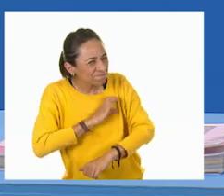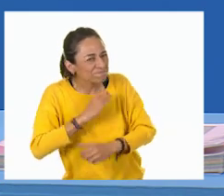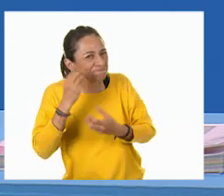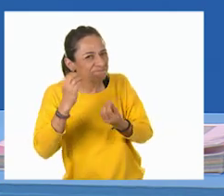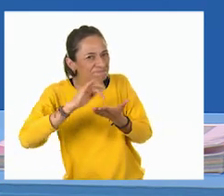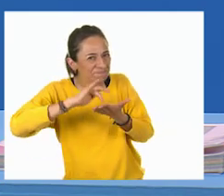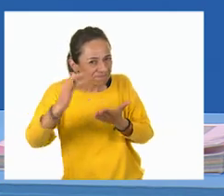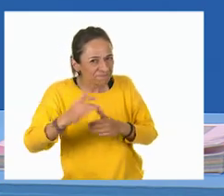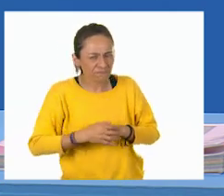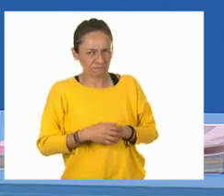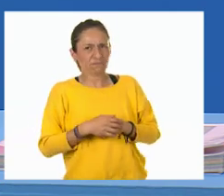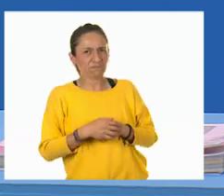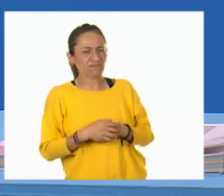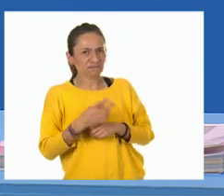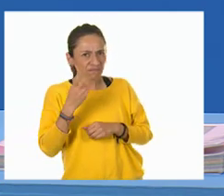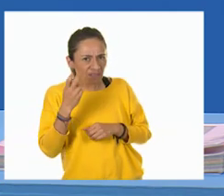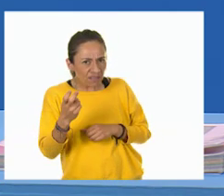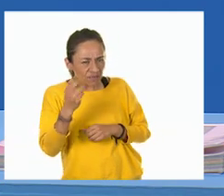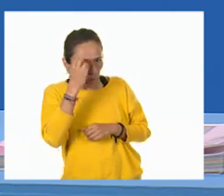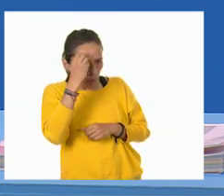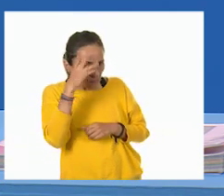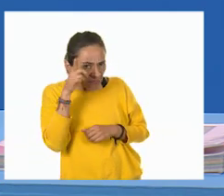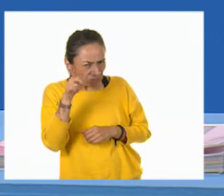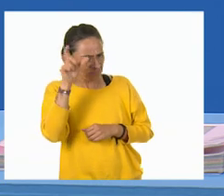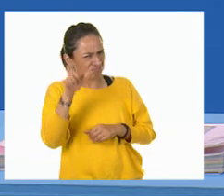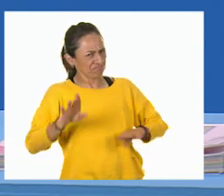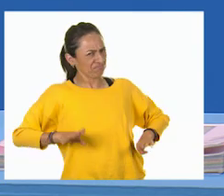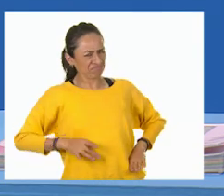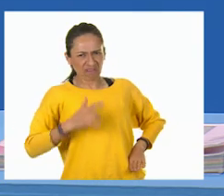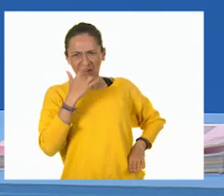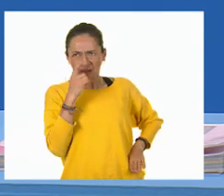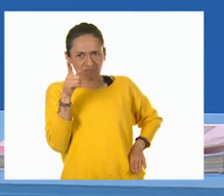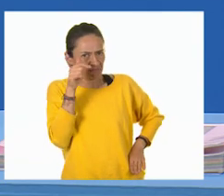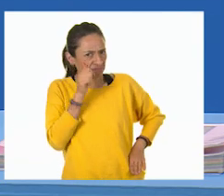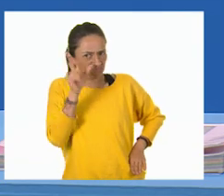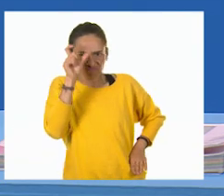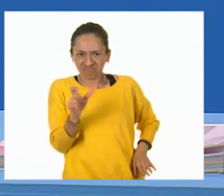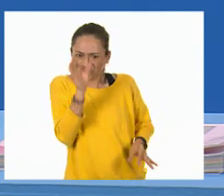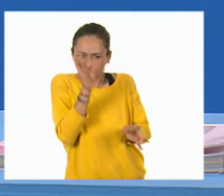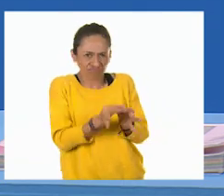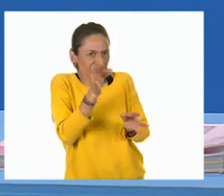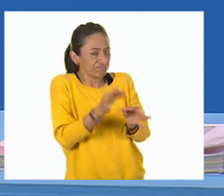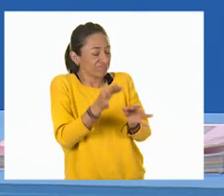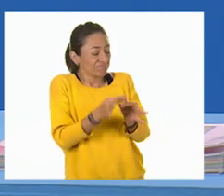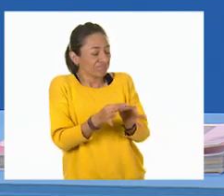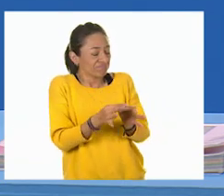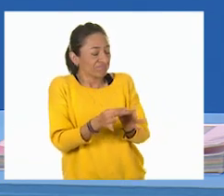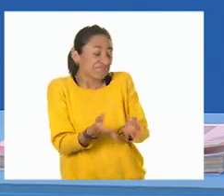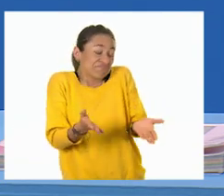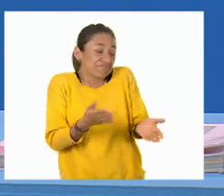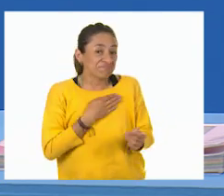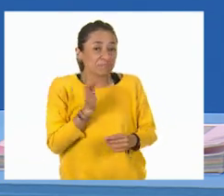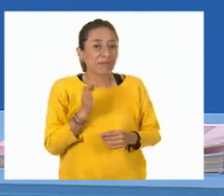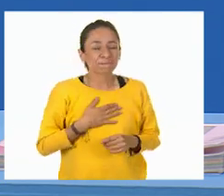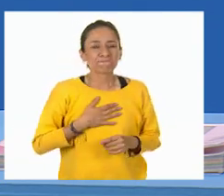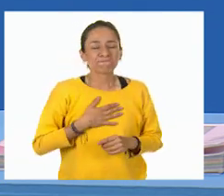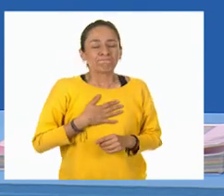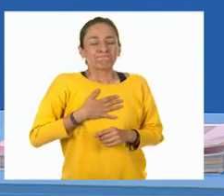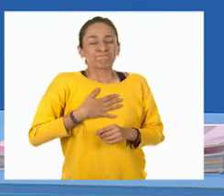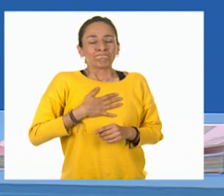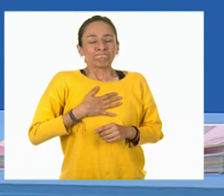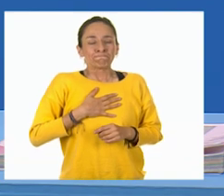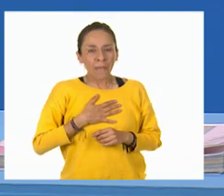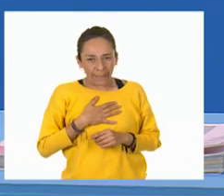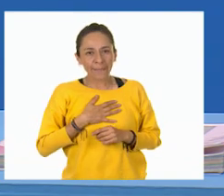Es raro que se te olviden esas cosas a ti. Tú eres tan precisa. Bueno. Ya sé.